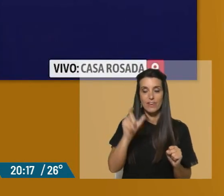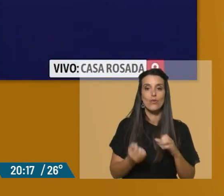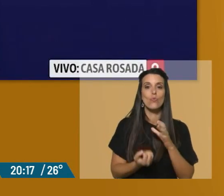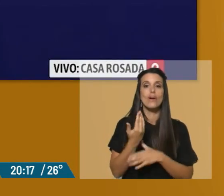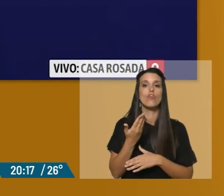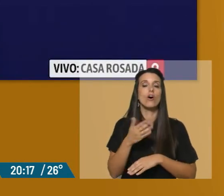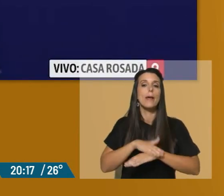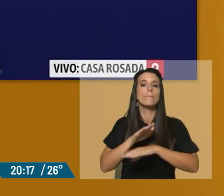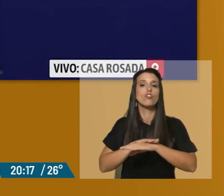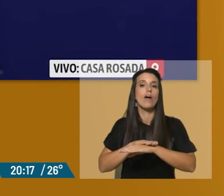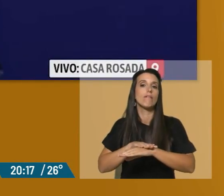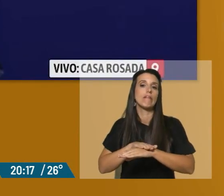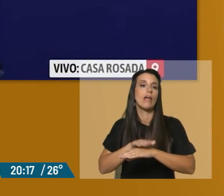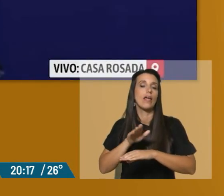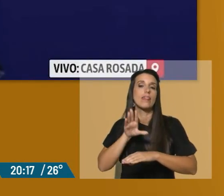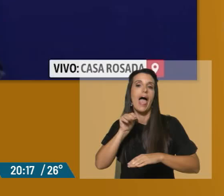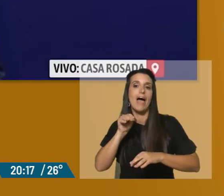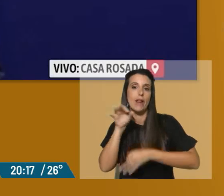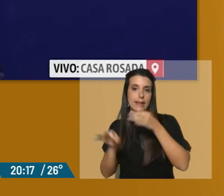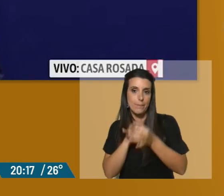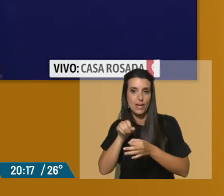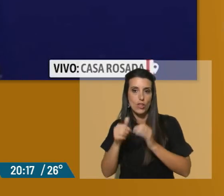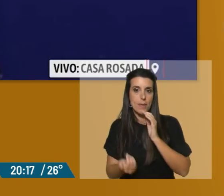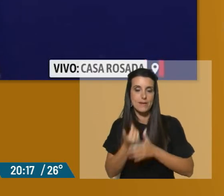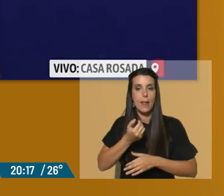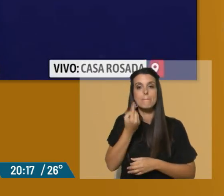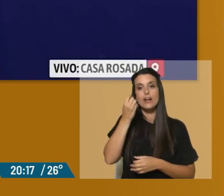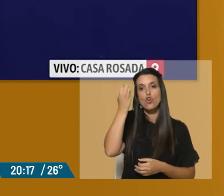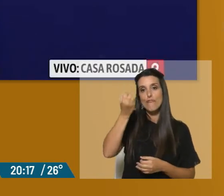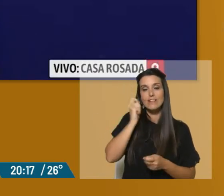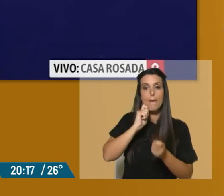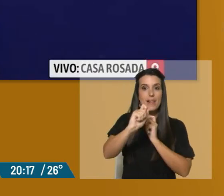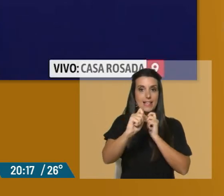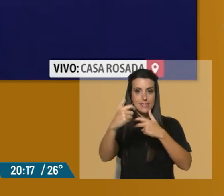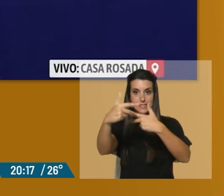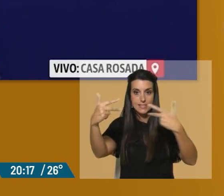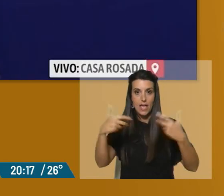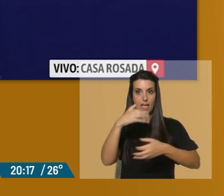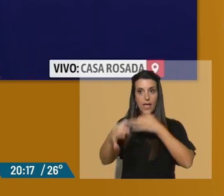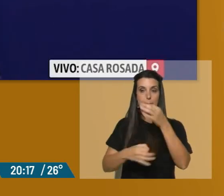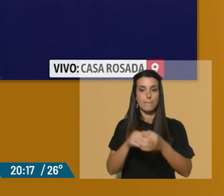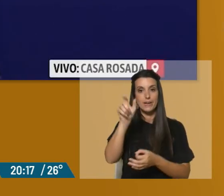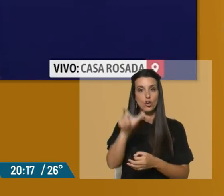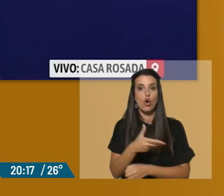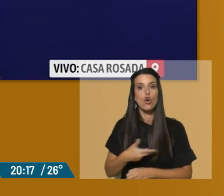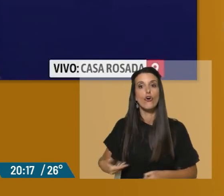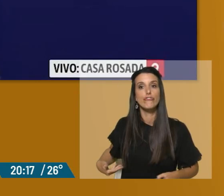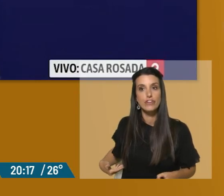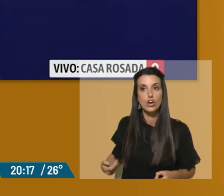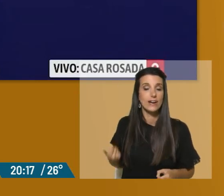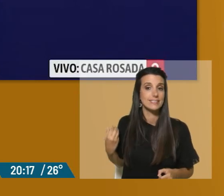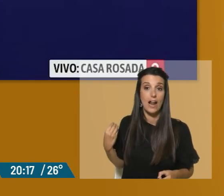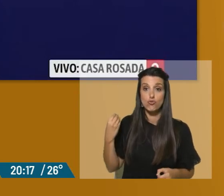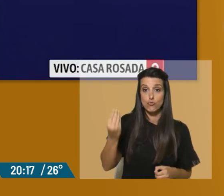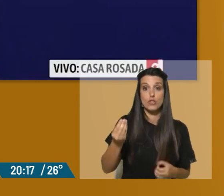vocero, a Manuel Adorni, que habló esta mañana en la primera conferencia de prensa del gobierno recién asumido